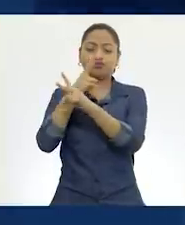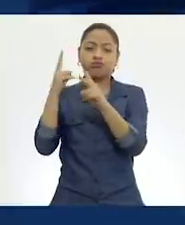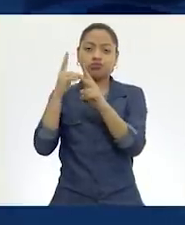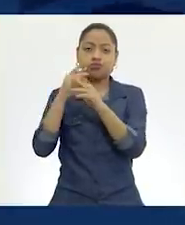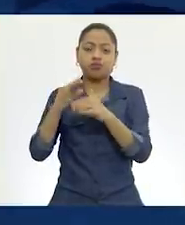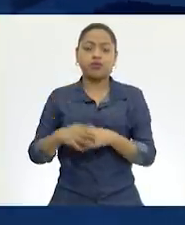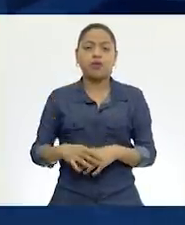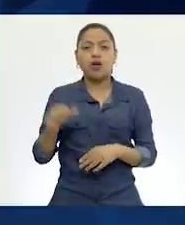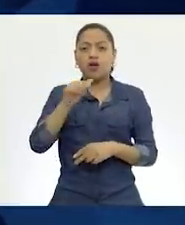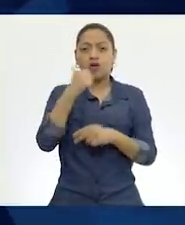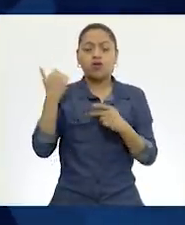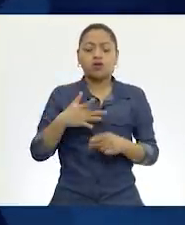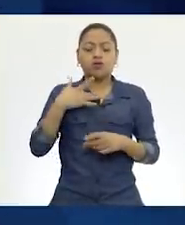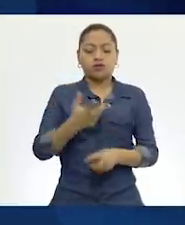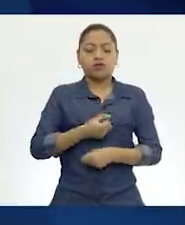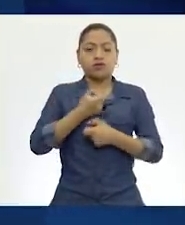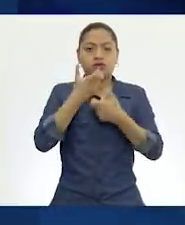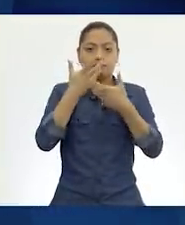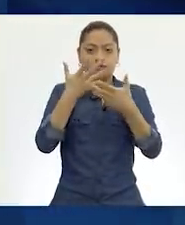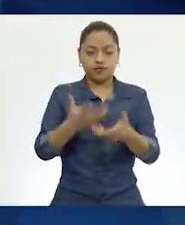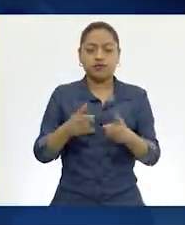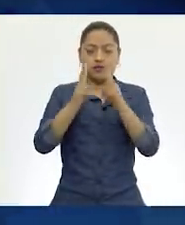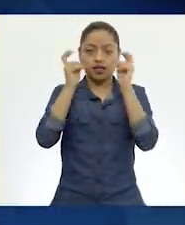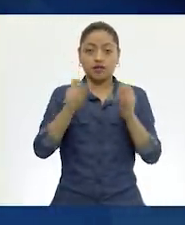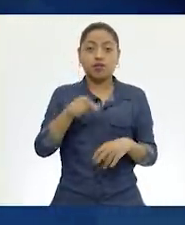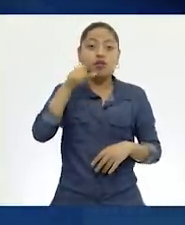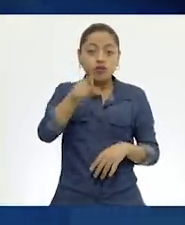Siguiente poema, Tú y el viento.